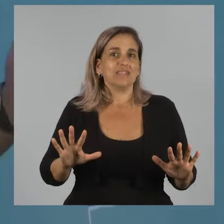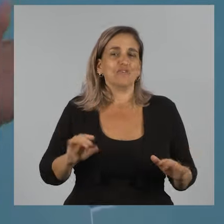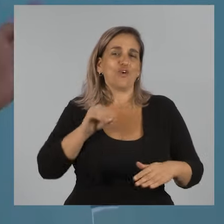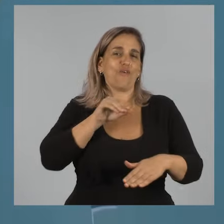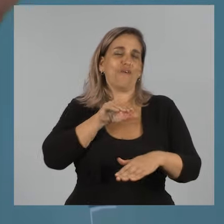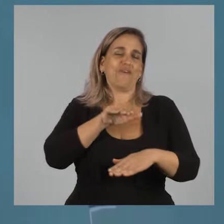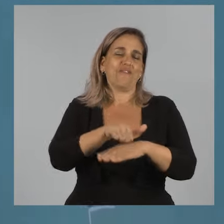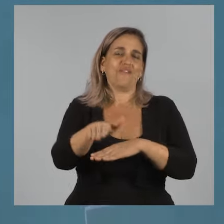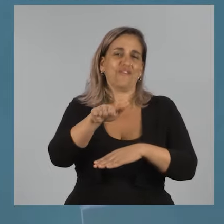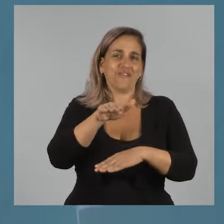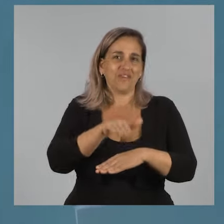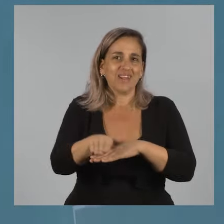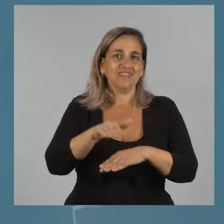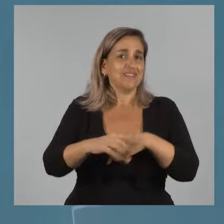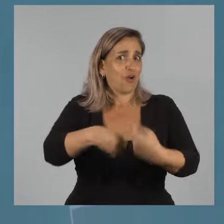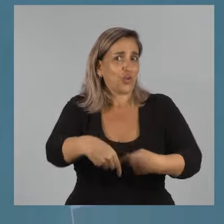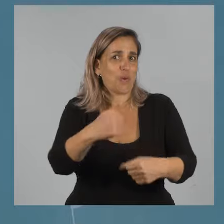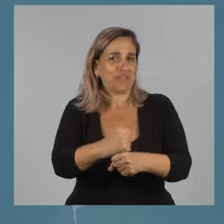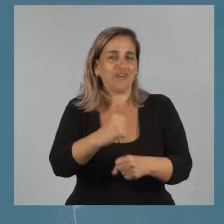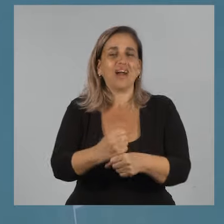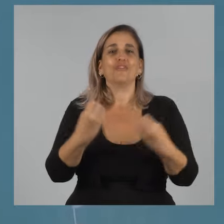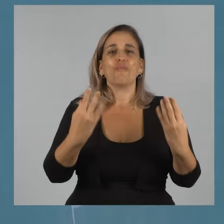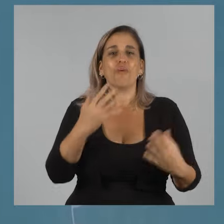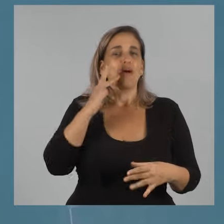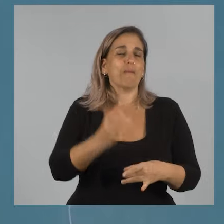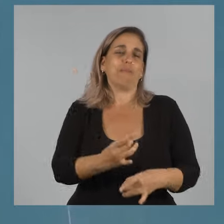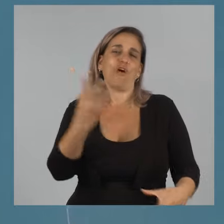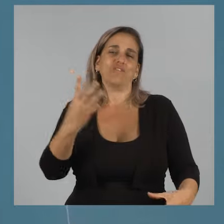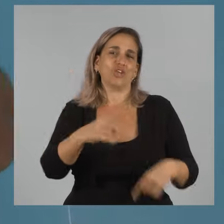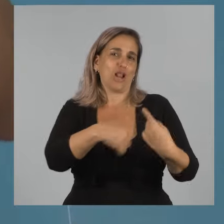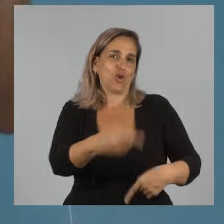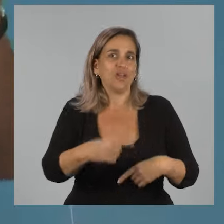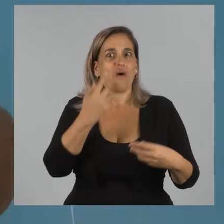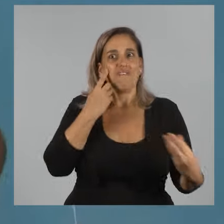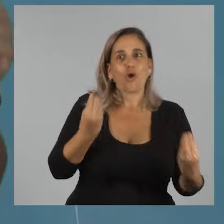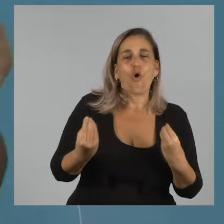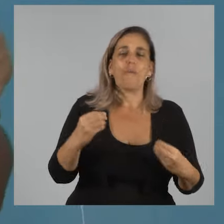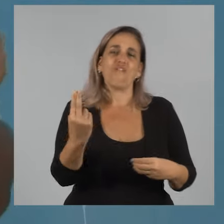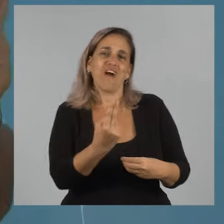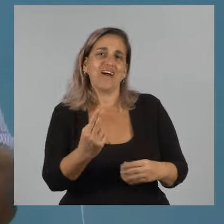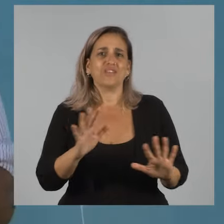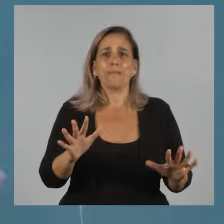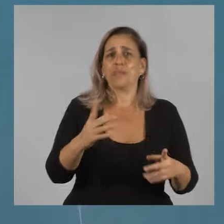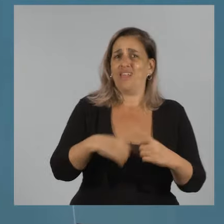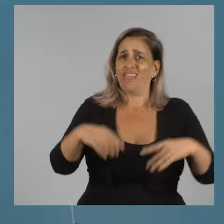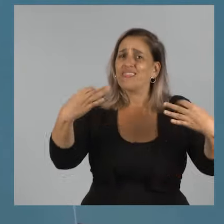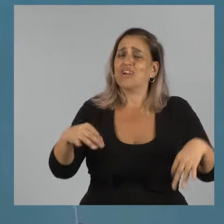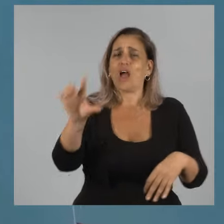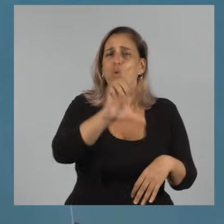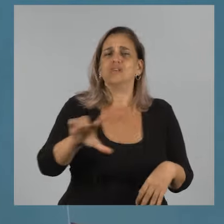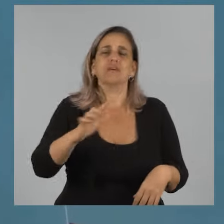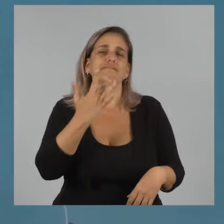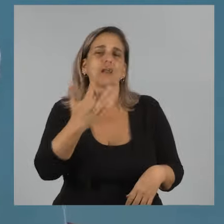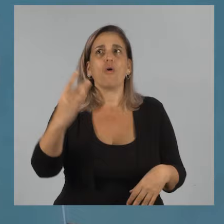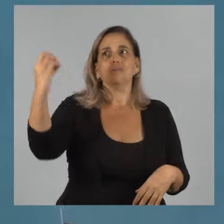y lo felicité, y seguían trabajando, lo que es el ojo profesional, y seguían viendo cómo habían quedado los baños. Así que no solo tiene un